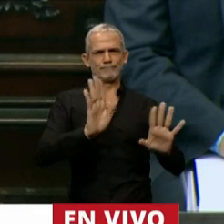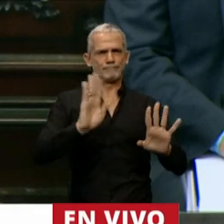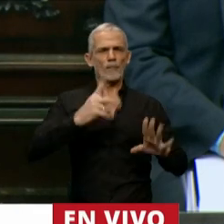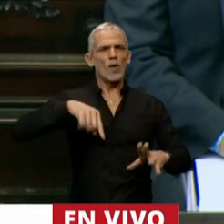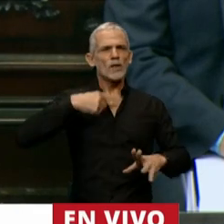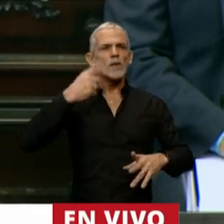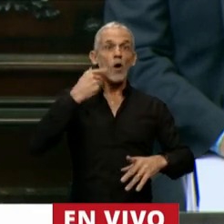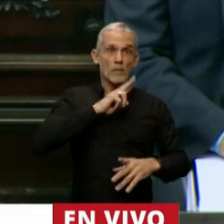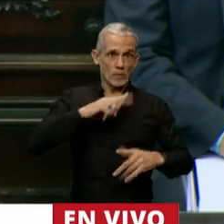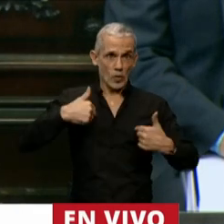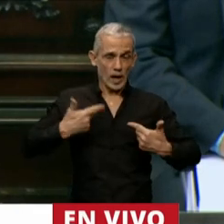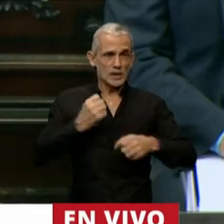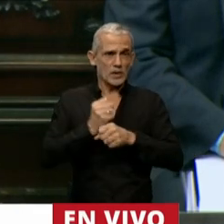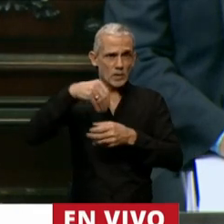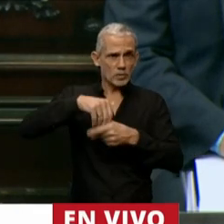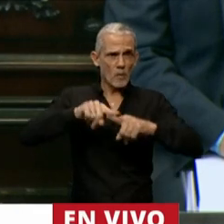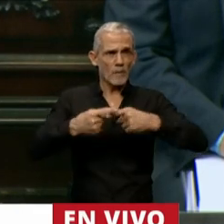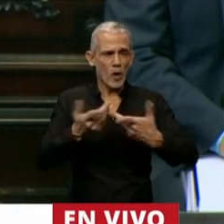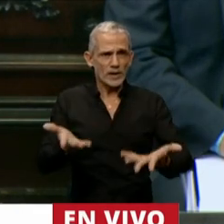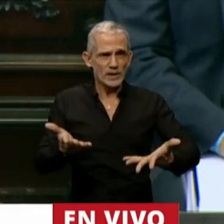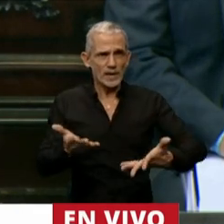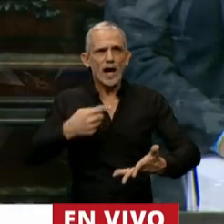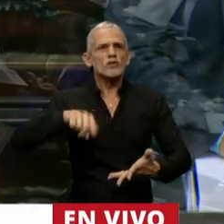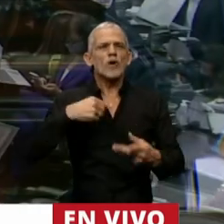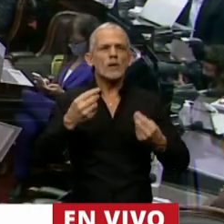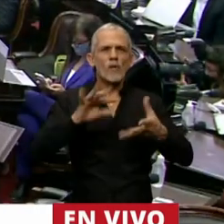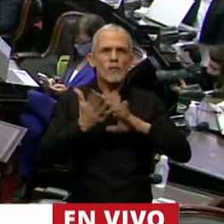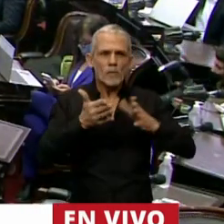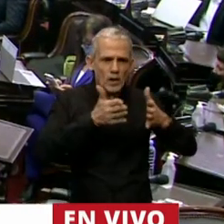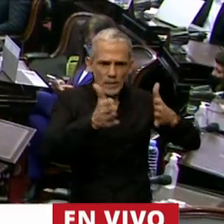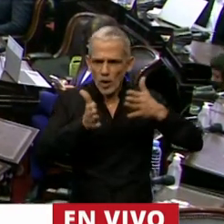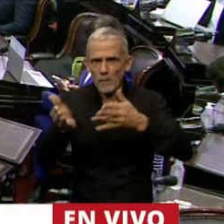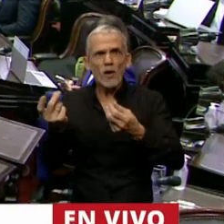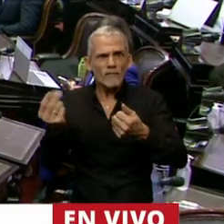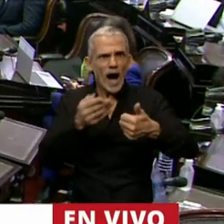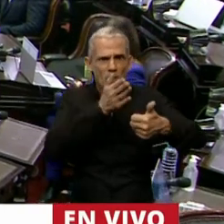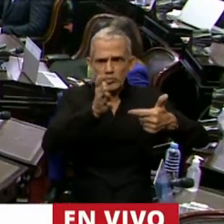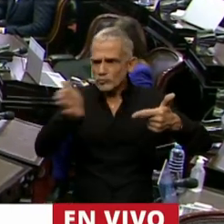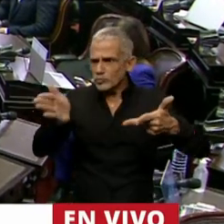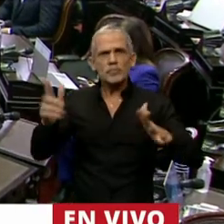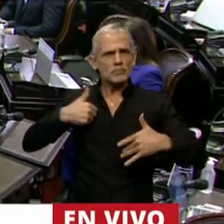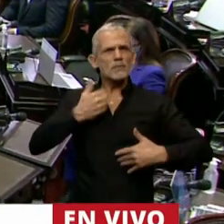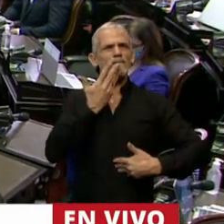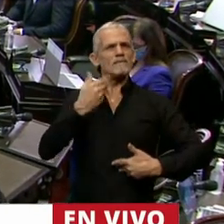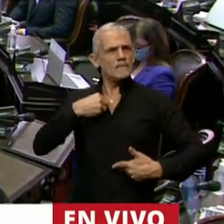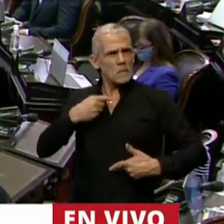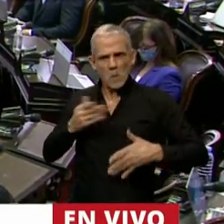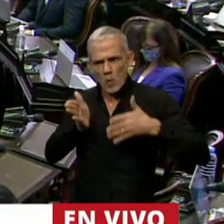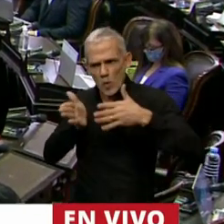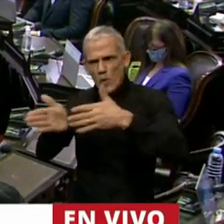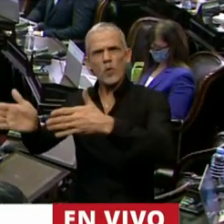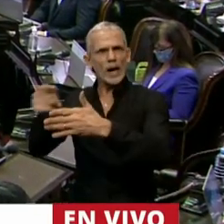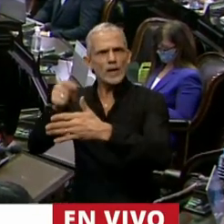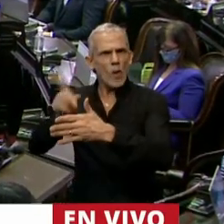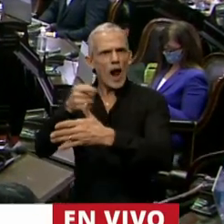como hombres y mujeres de la política que esos caminos son válidos, por más de que uno tenga preferencias por unos o por otros.